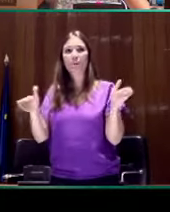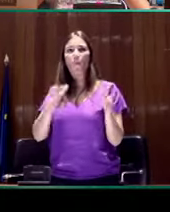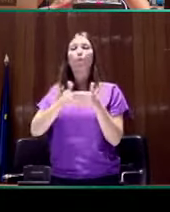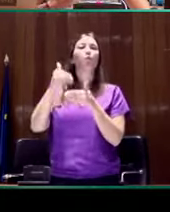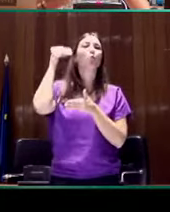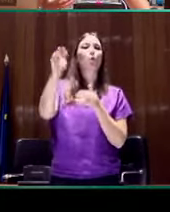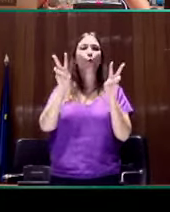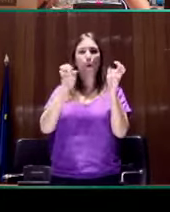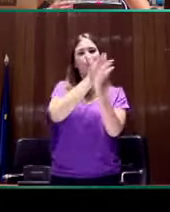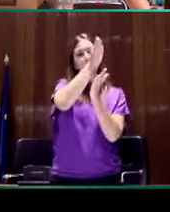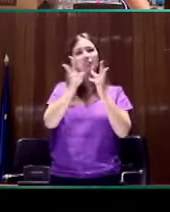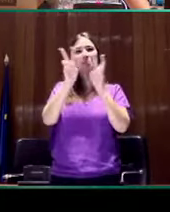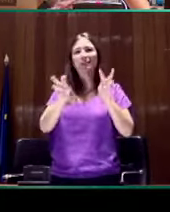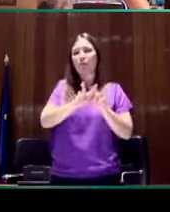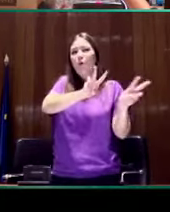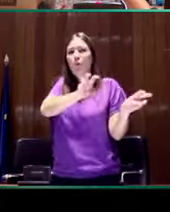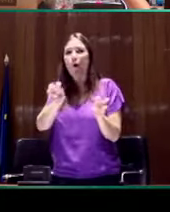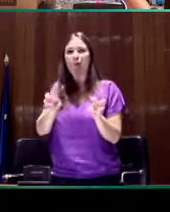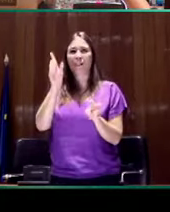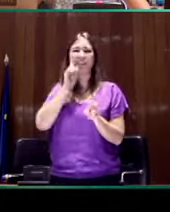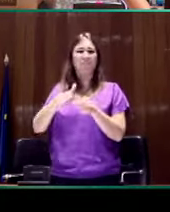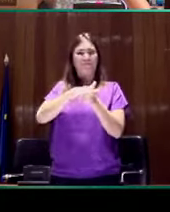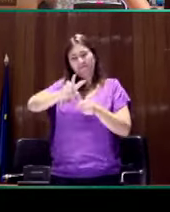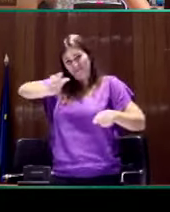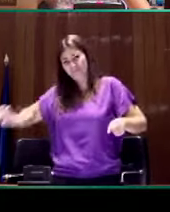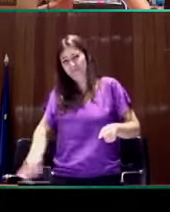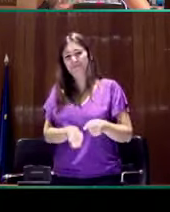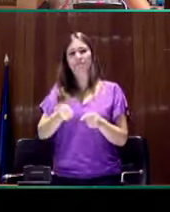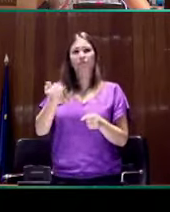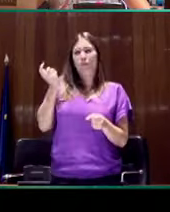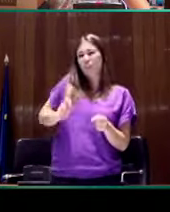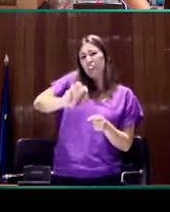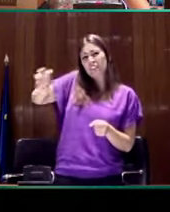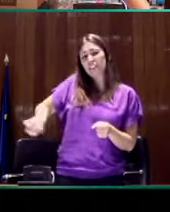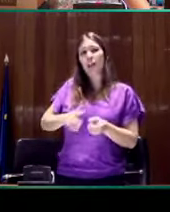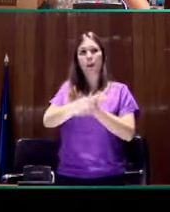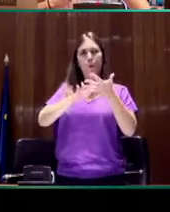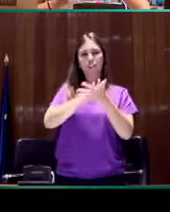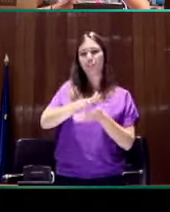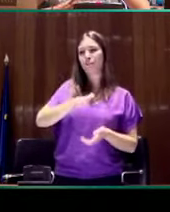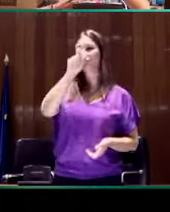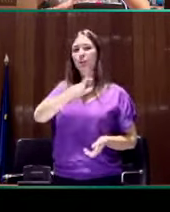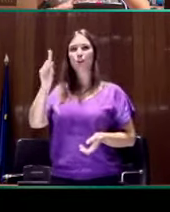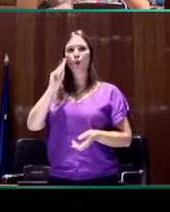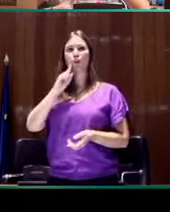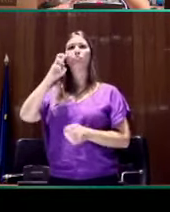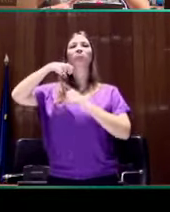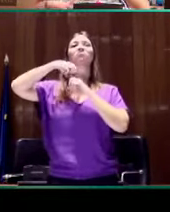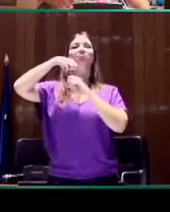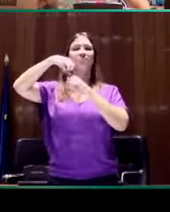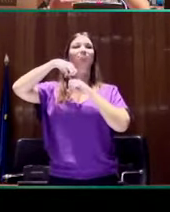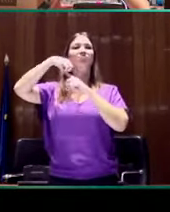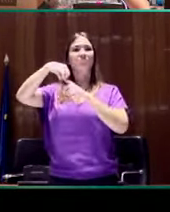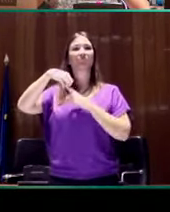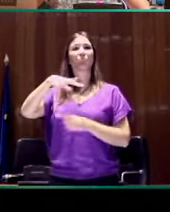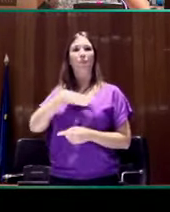caminos, nuevas formas de investigación, interdisciplinares en las que la lengua de signos, los sordos, se conciban como el eje del cual